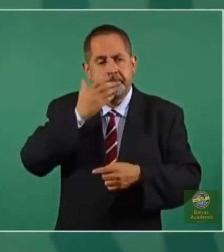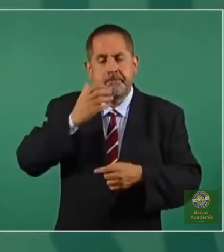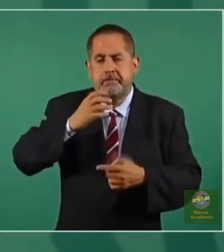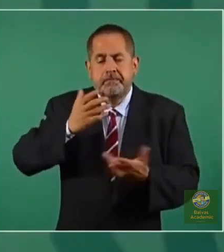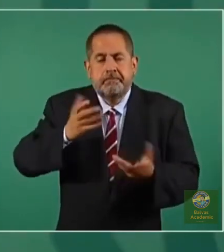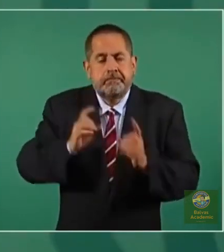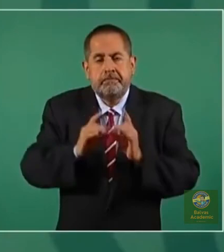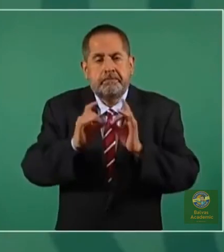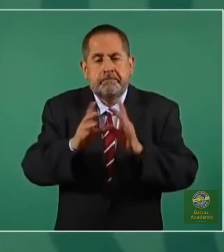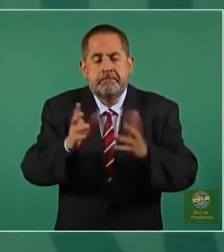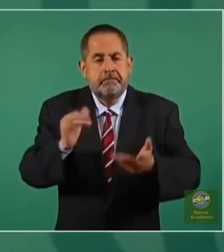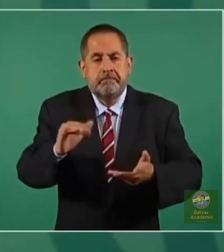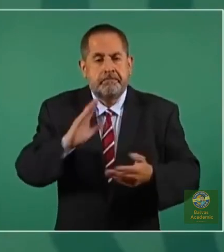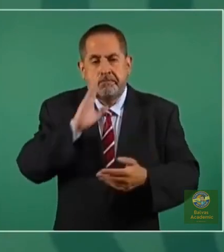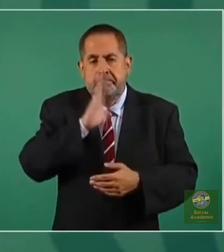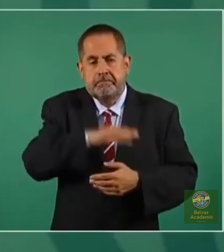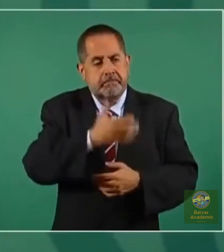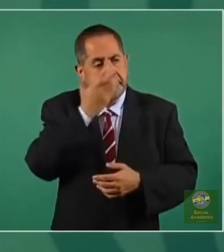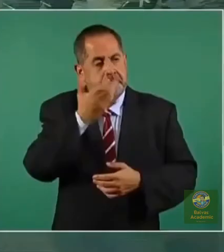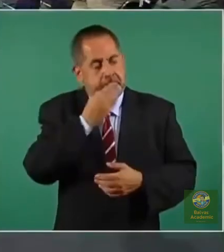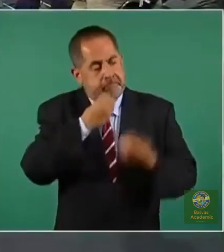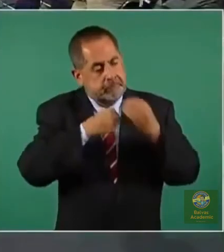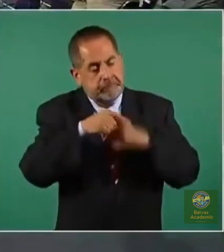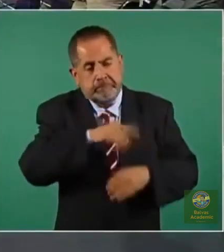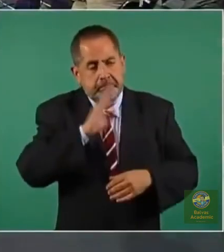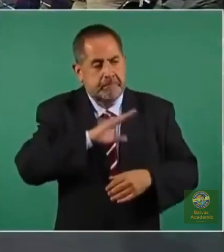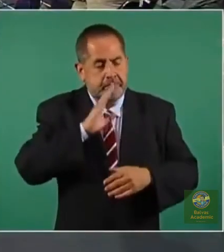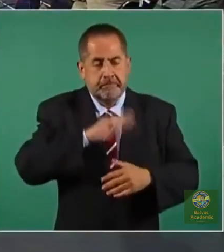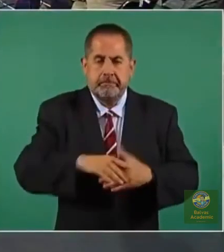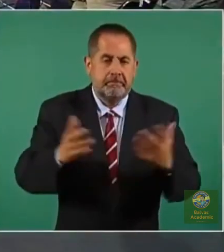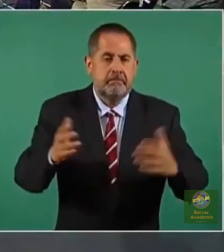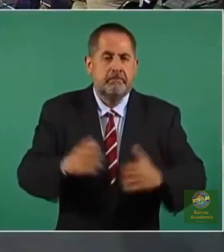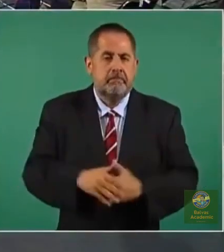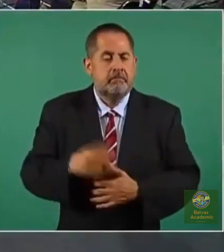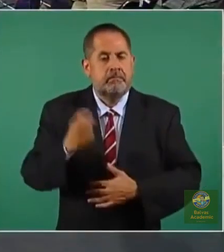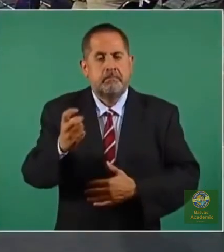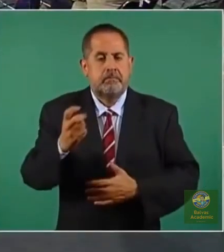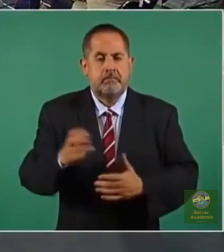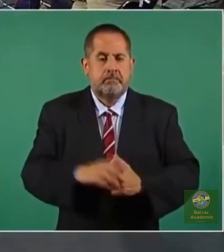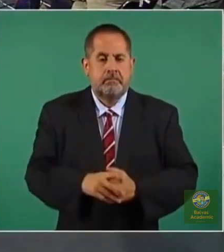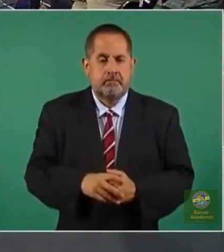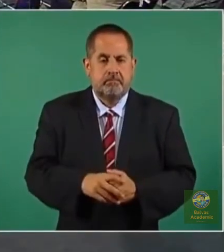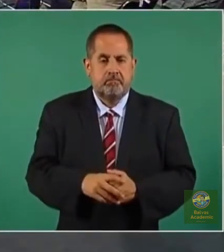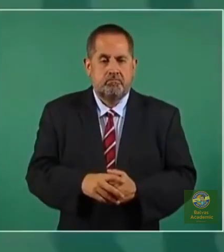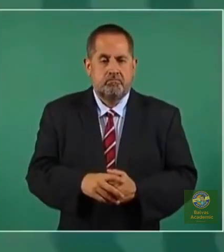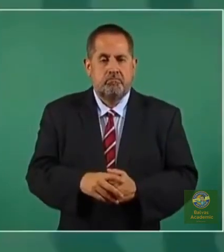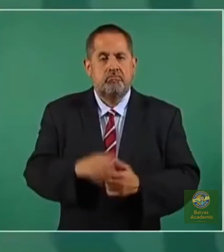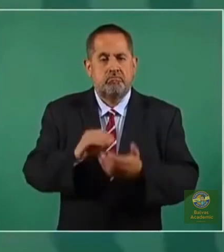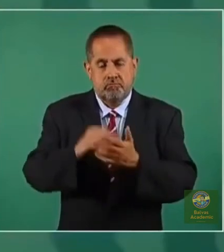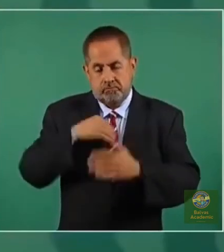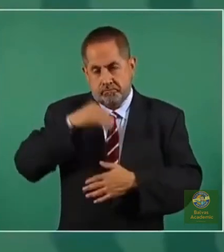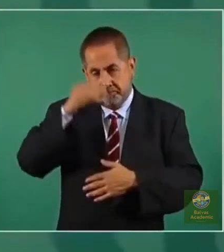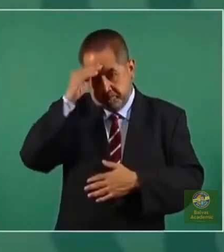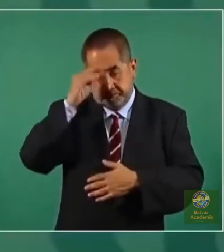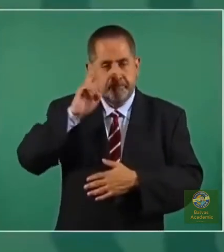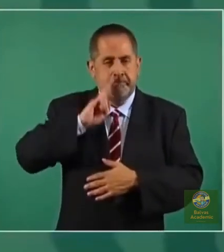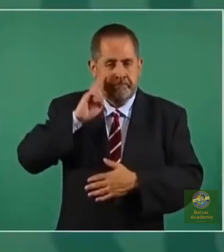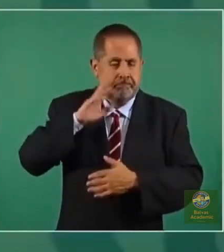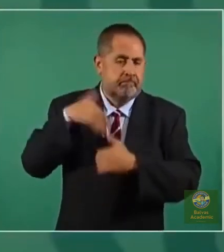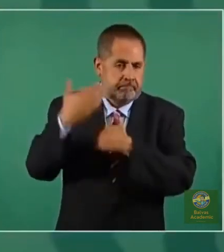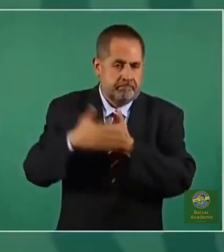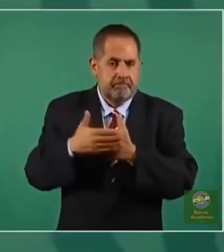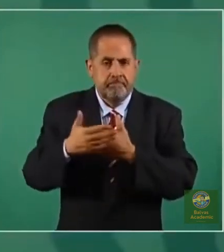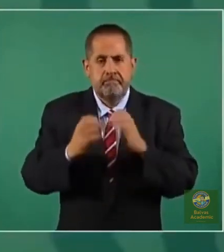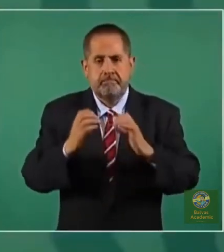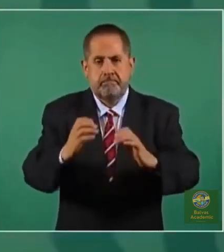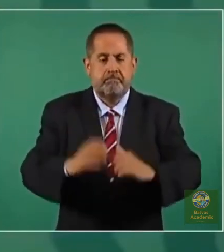malos hábitos alimenticios. Por eso, sí estamos pendientes y vamos a